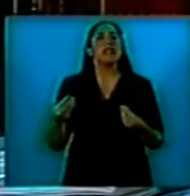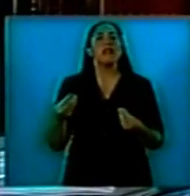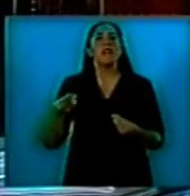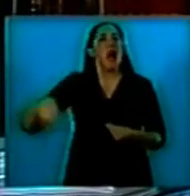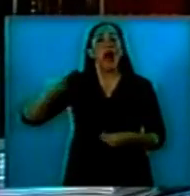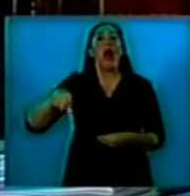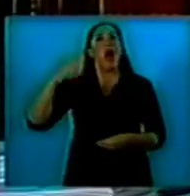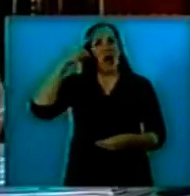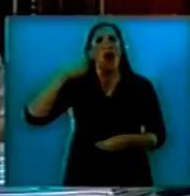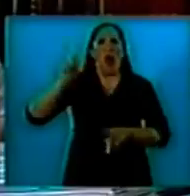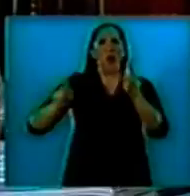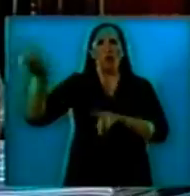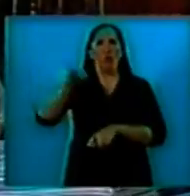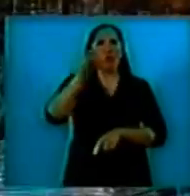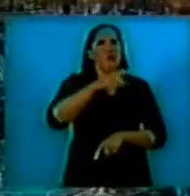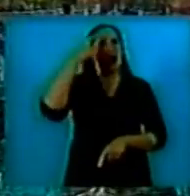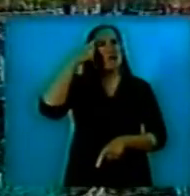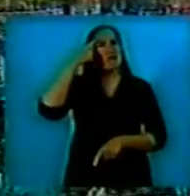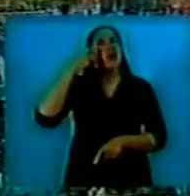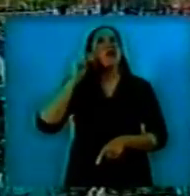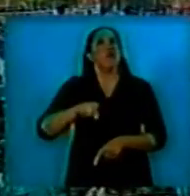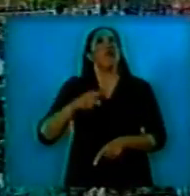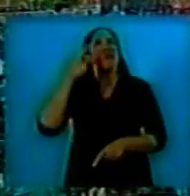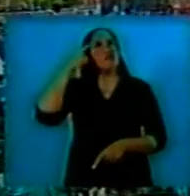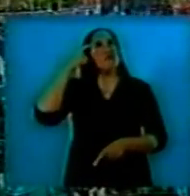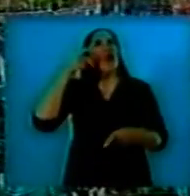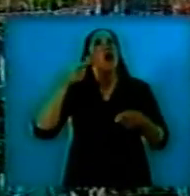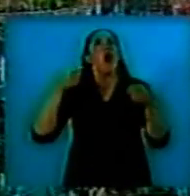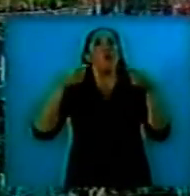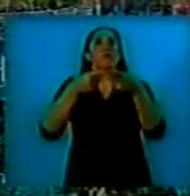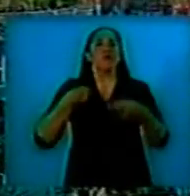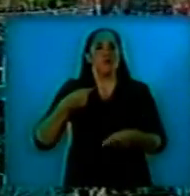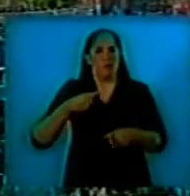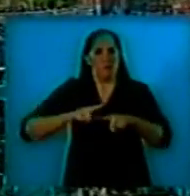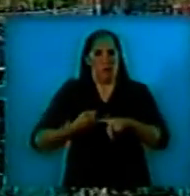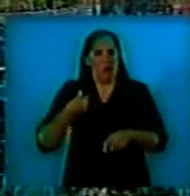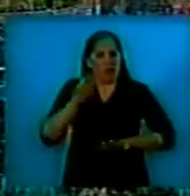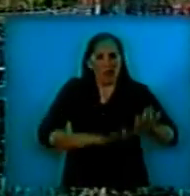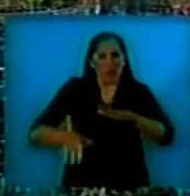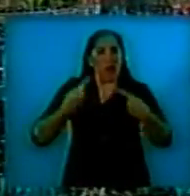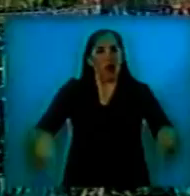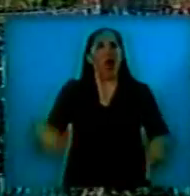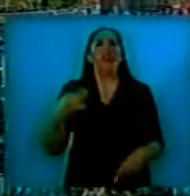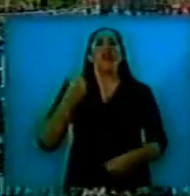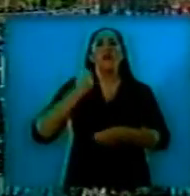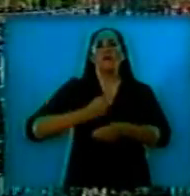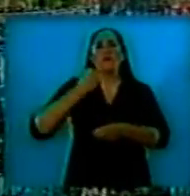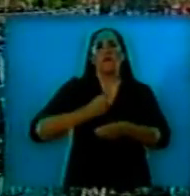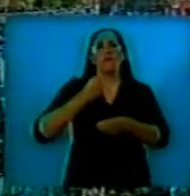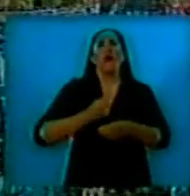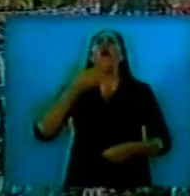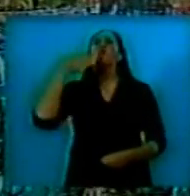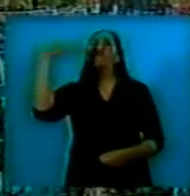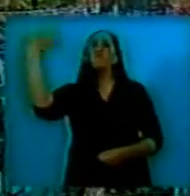política en las elecciones acompañan muchas veces con acciones y discursos